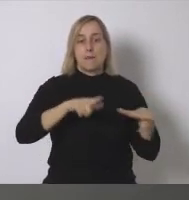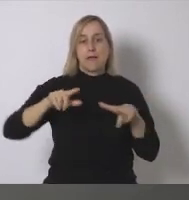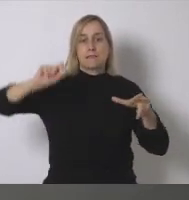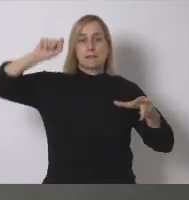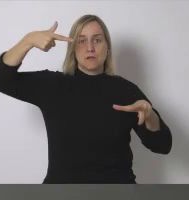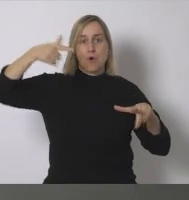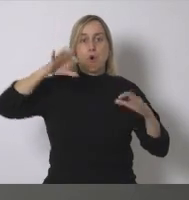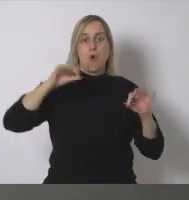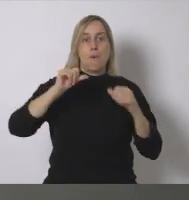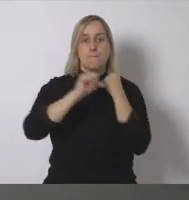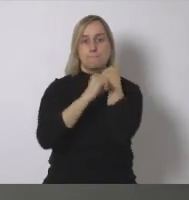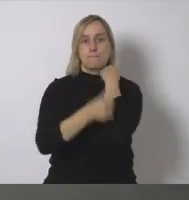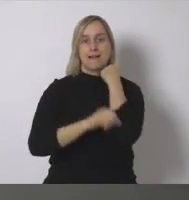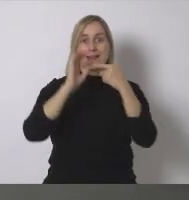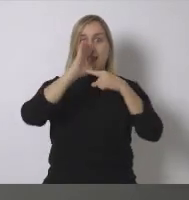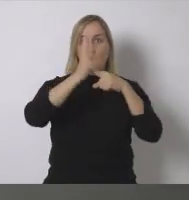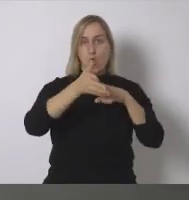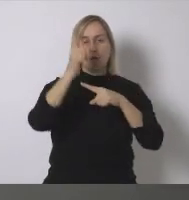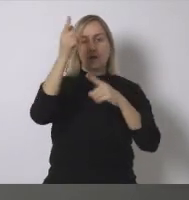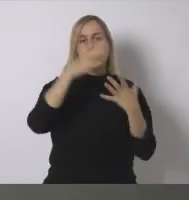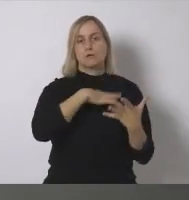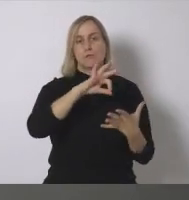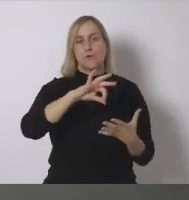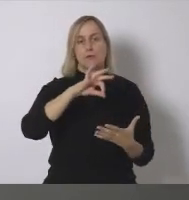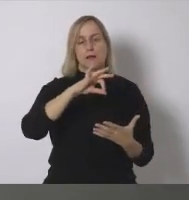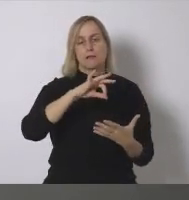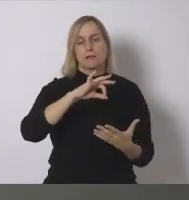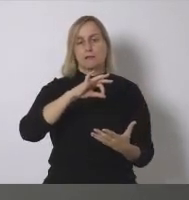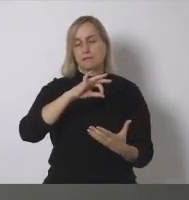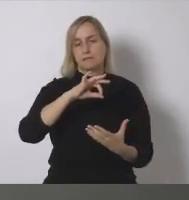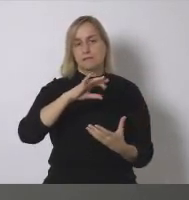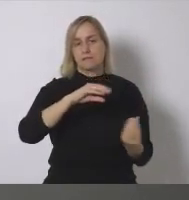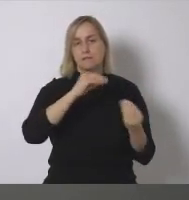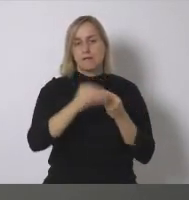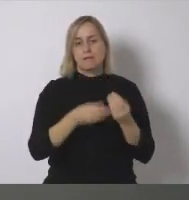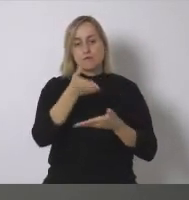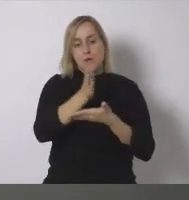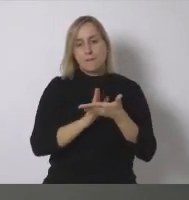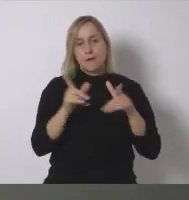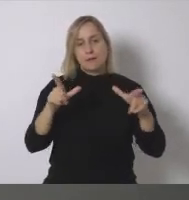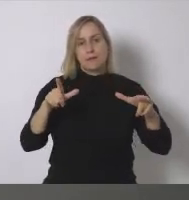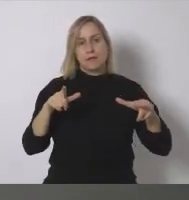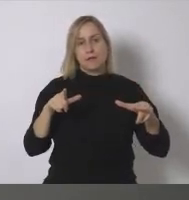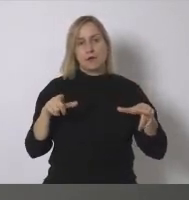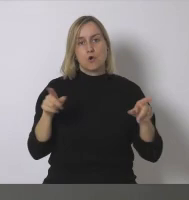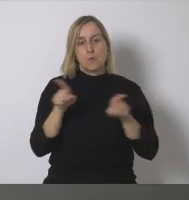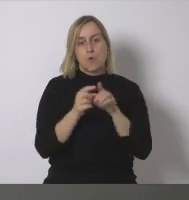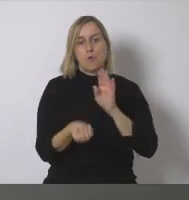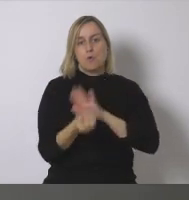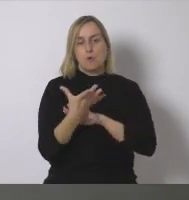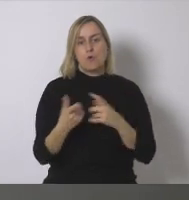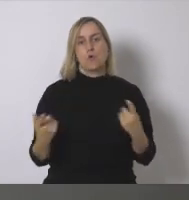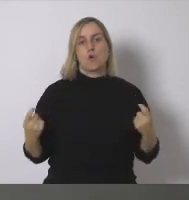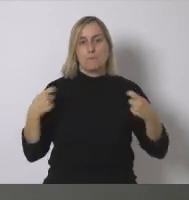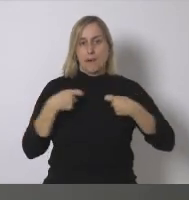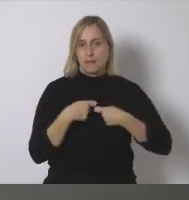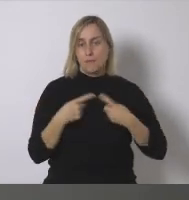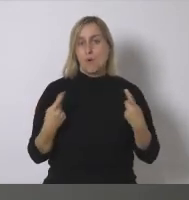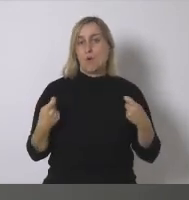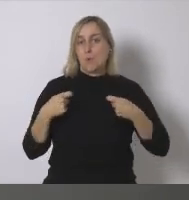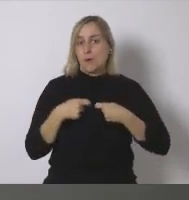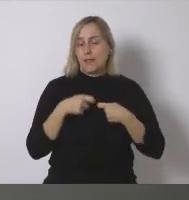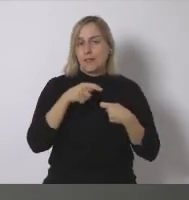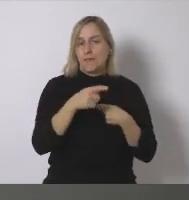o los parques eólicos podrán realizarse en una parte como una suerte de cooperativa en la que